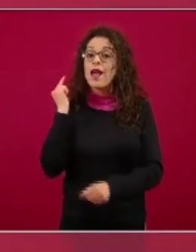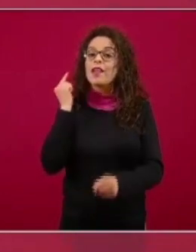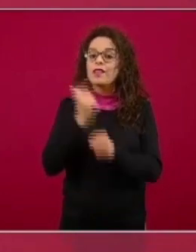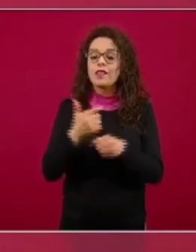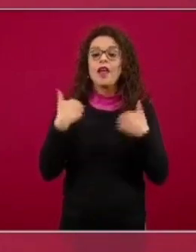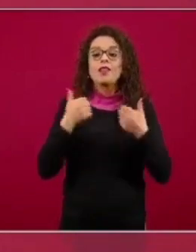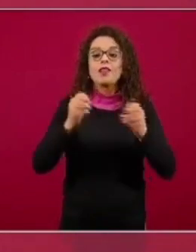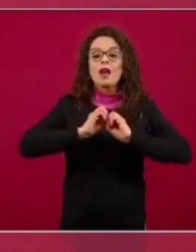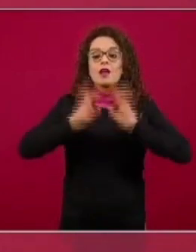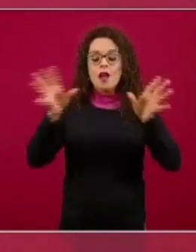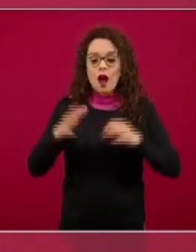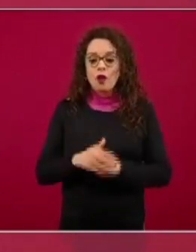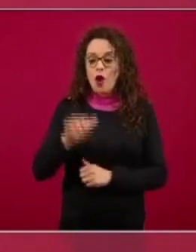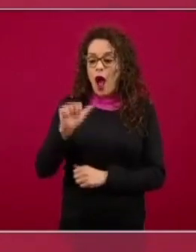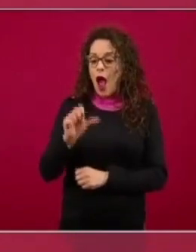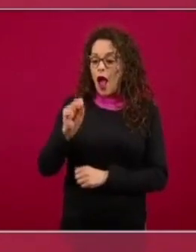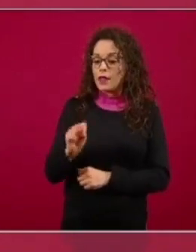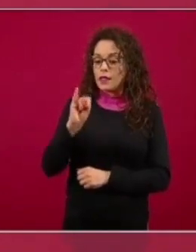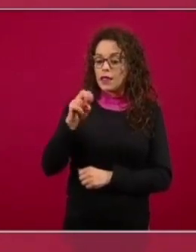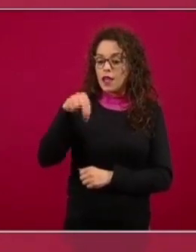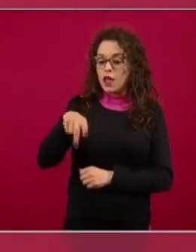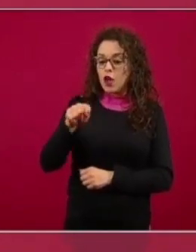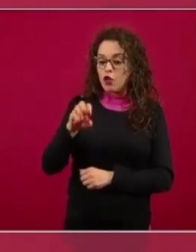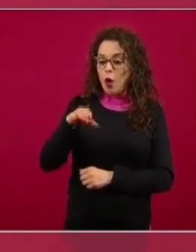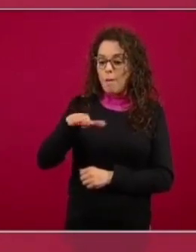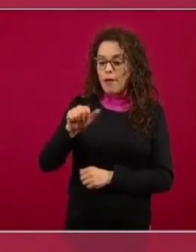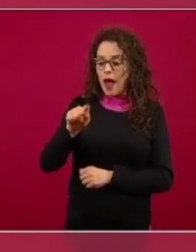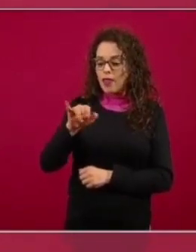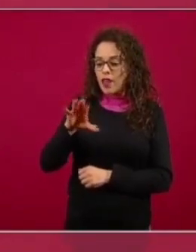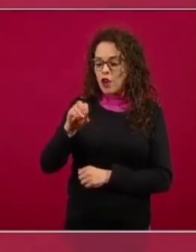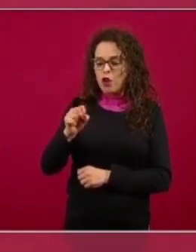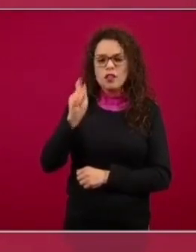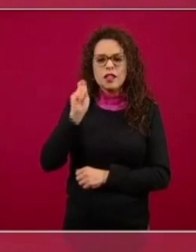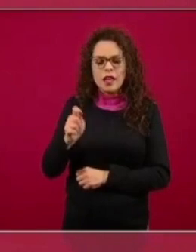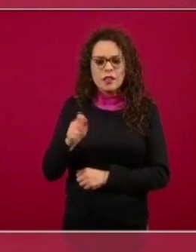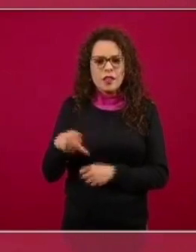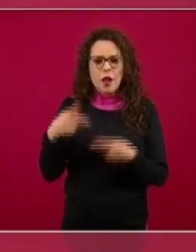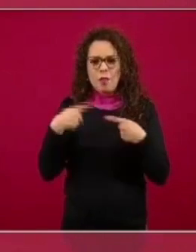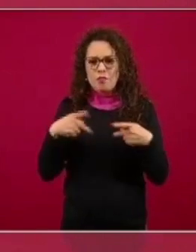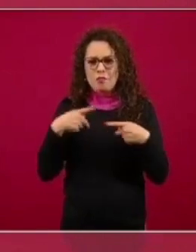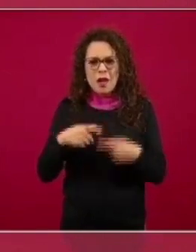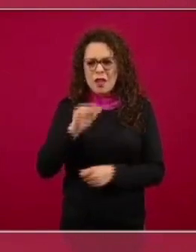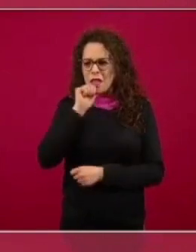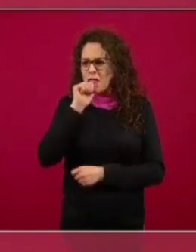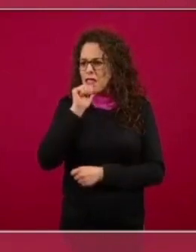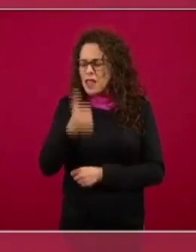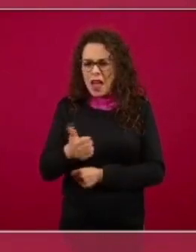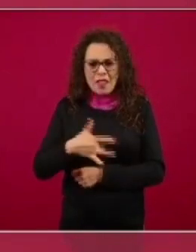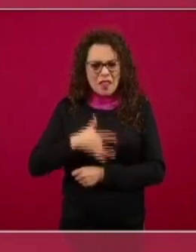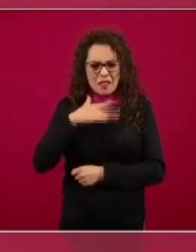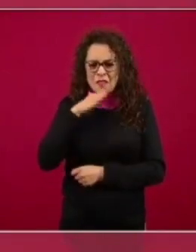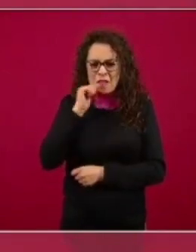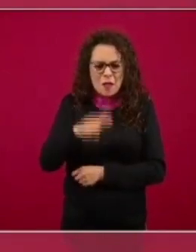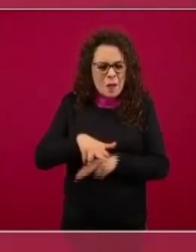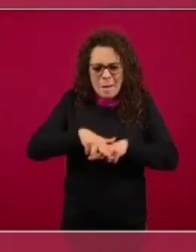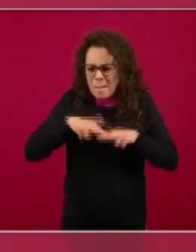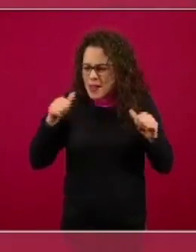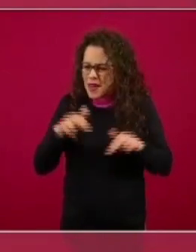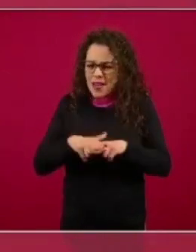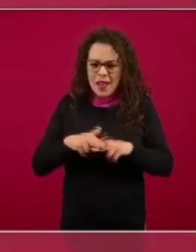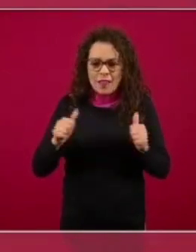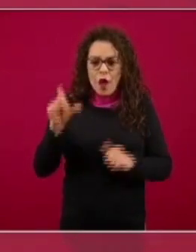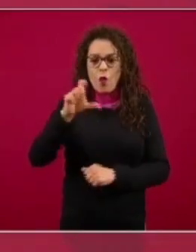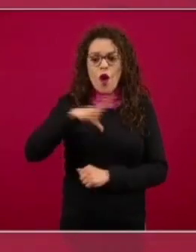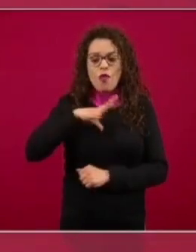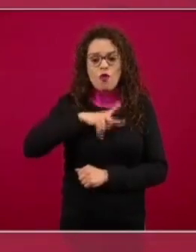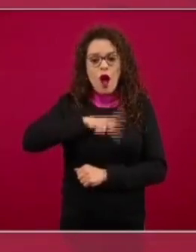personas que nunca desarrollan síntomas durante todo el periodo en que pudieran tener el virus y hasta el momento en que lo